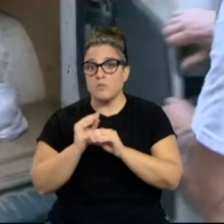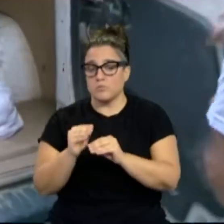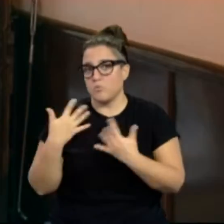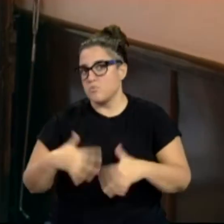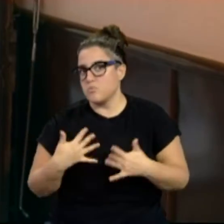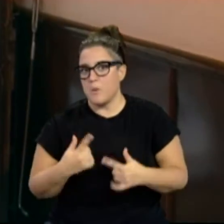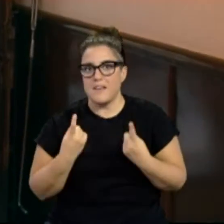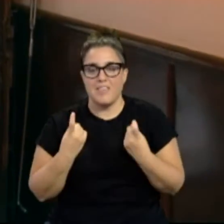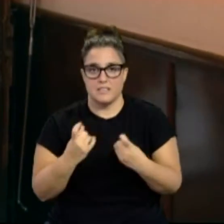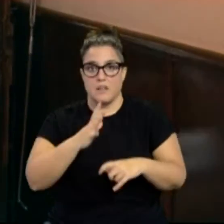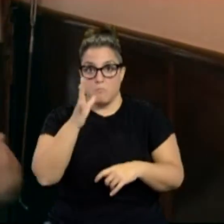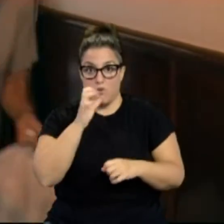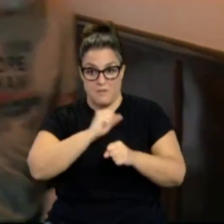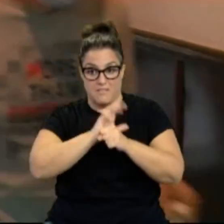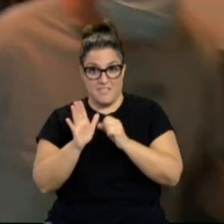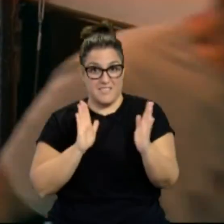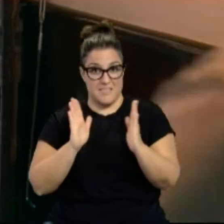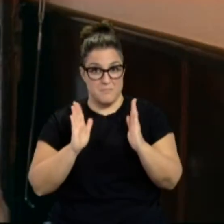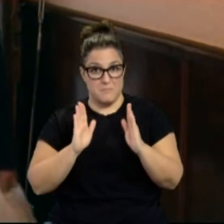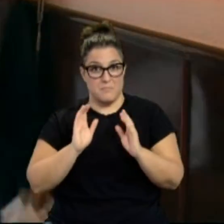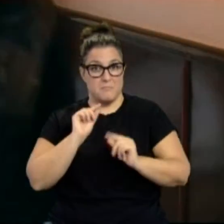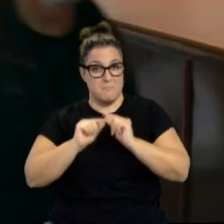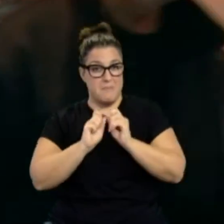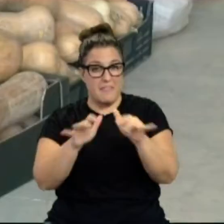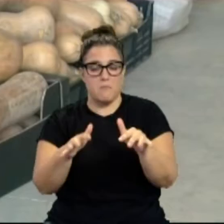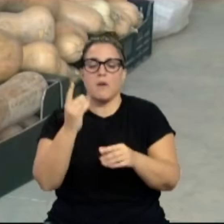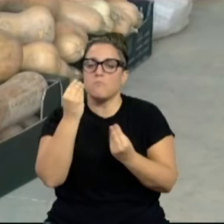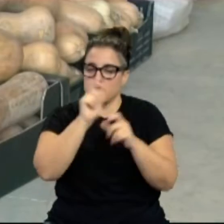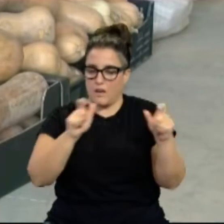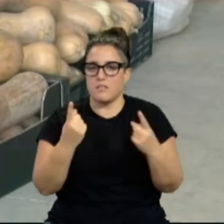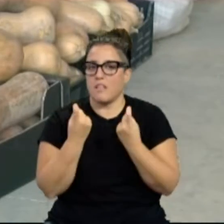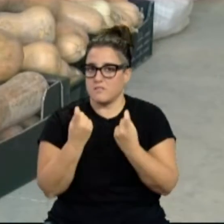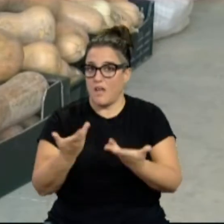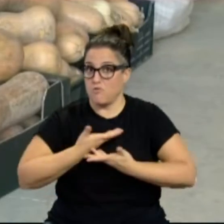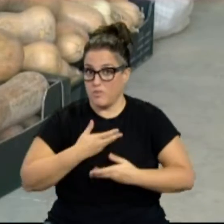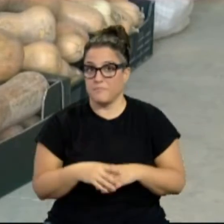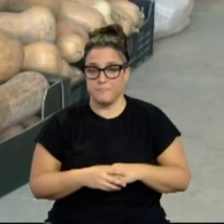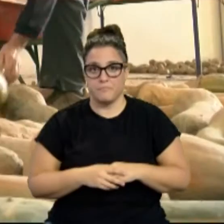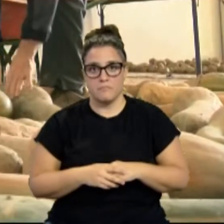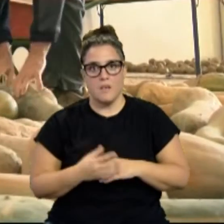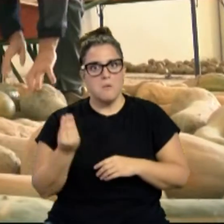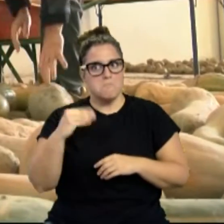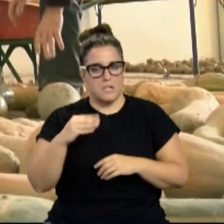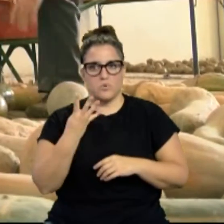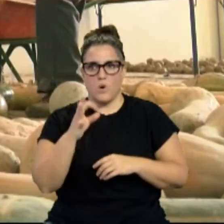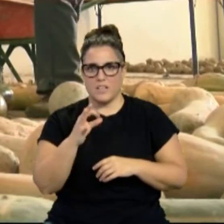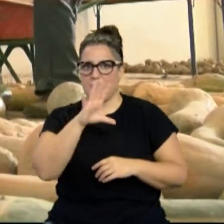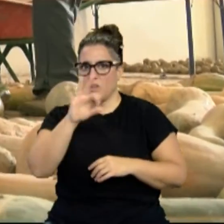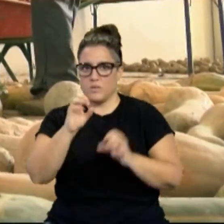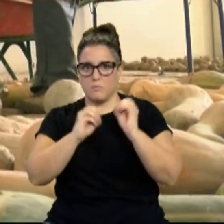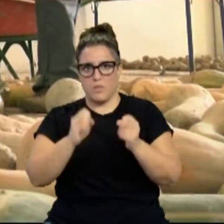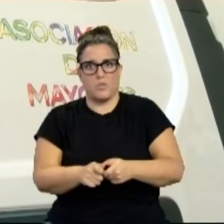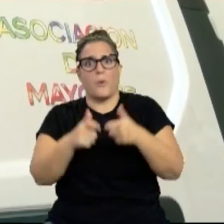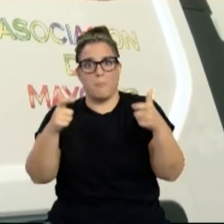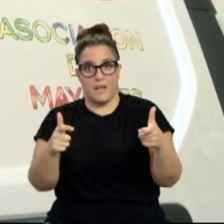porque a raíz de la pandemia son más las personas que necesitan de esta ayuda. Ha habido un aumento del 40 y del 50%. Hay un compromiso